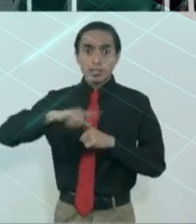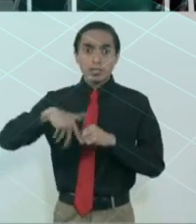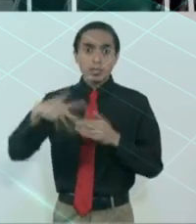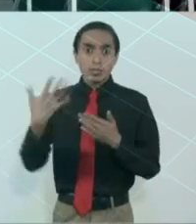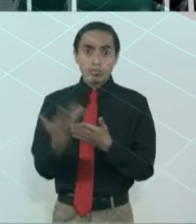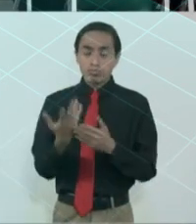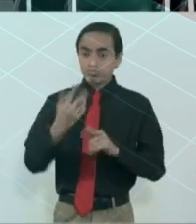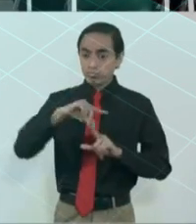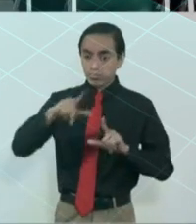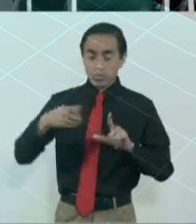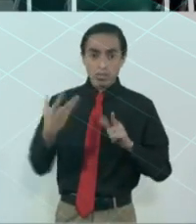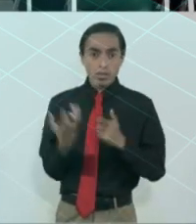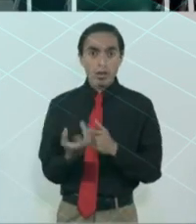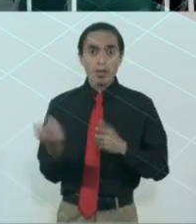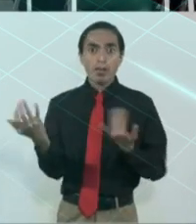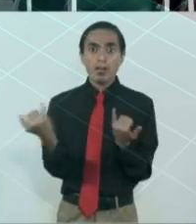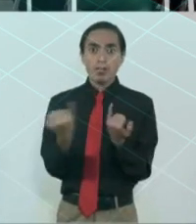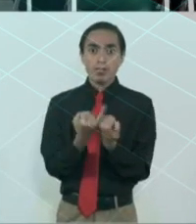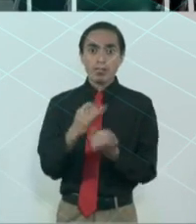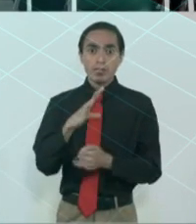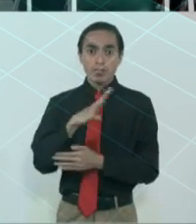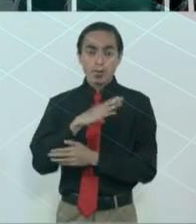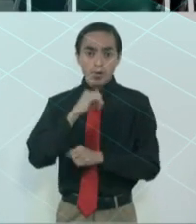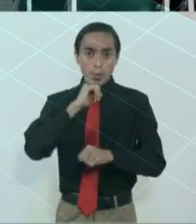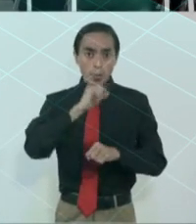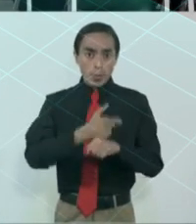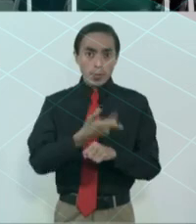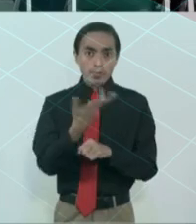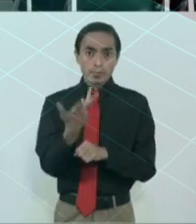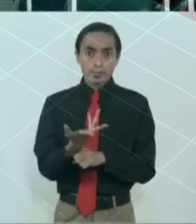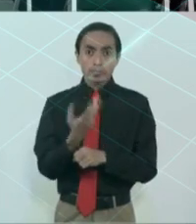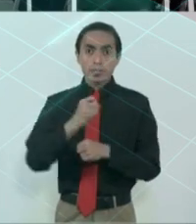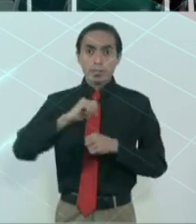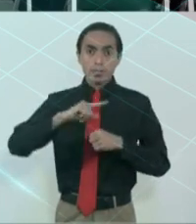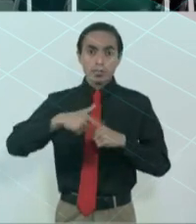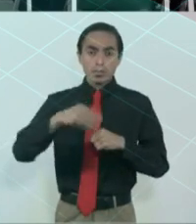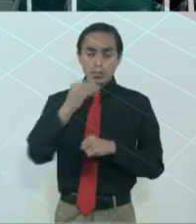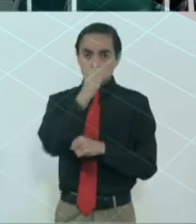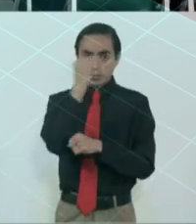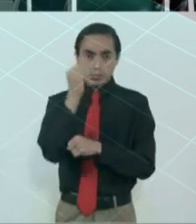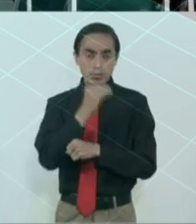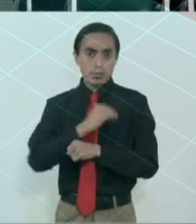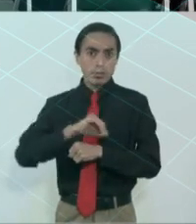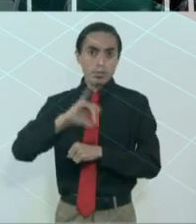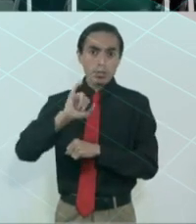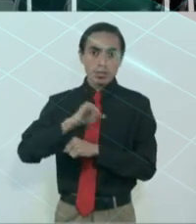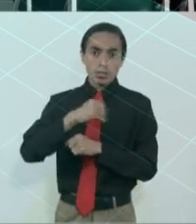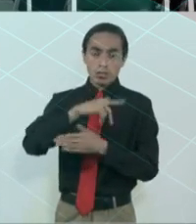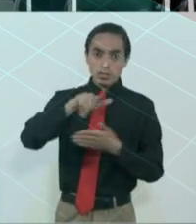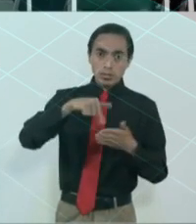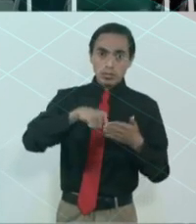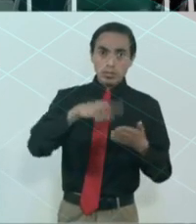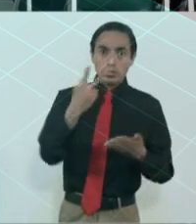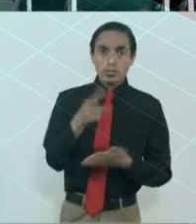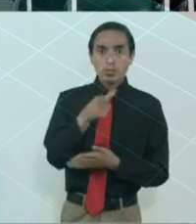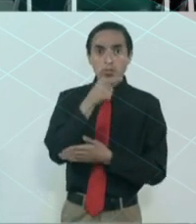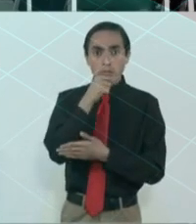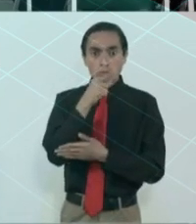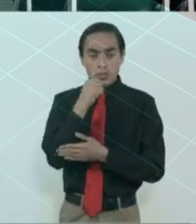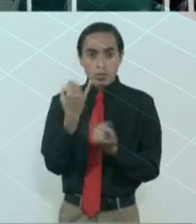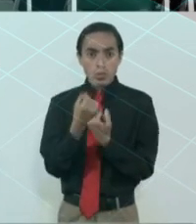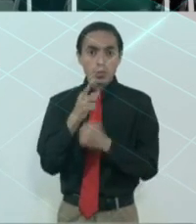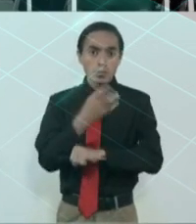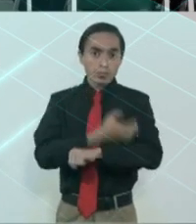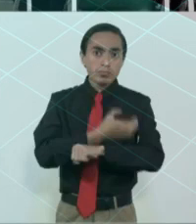Aquí nos encontramos con las antiguas mazmorras de la policía, compañeros de lucha de diversas